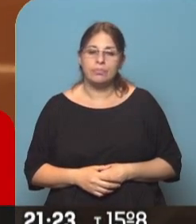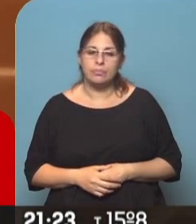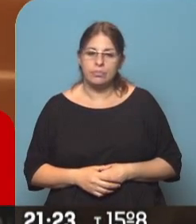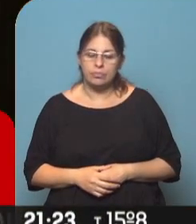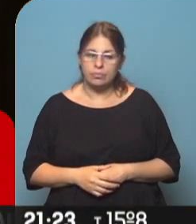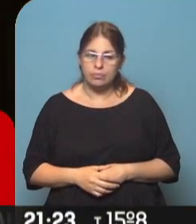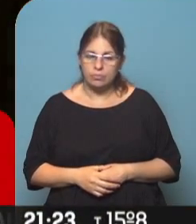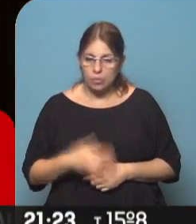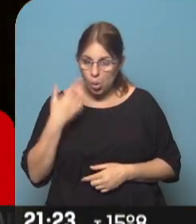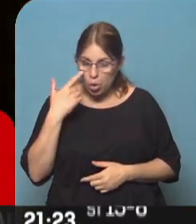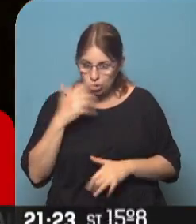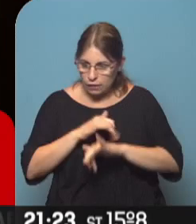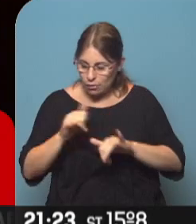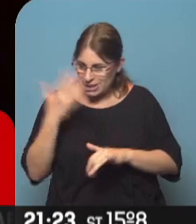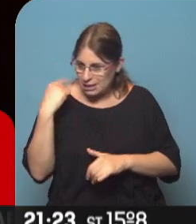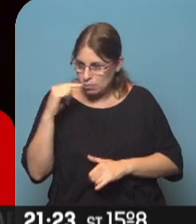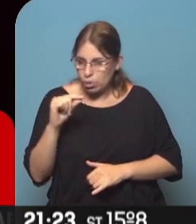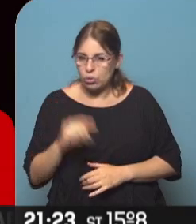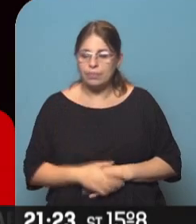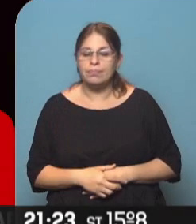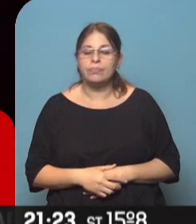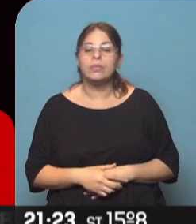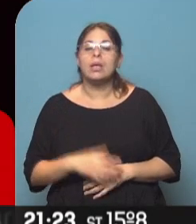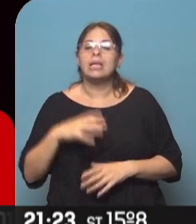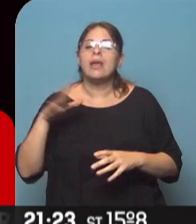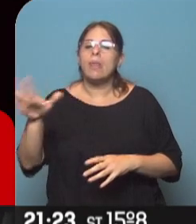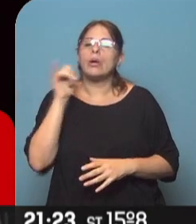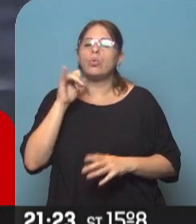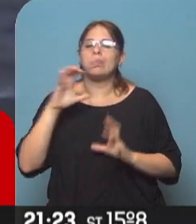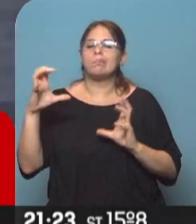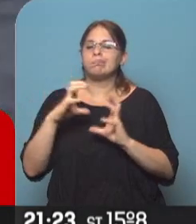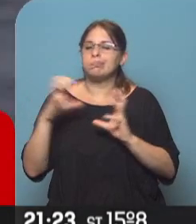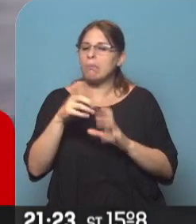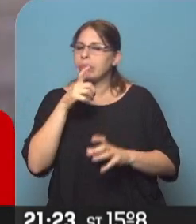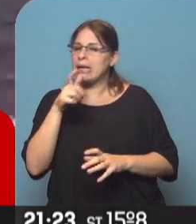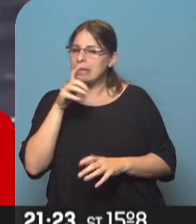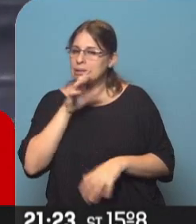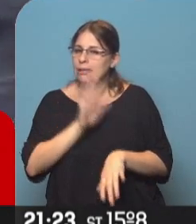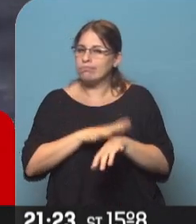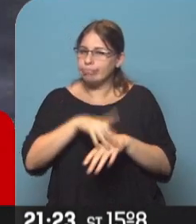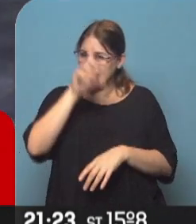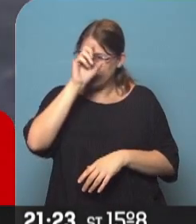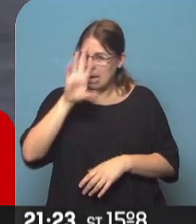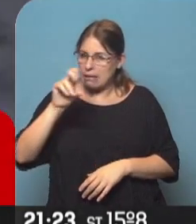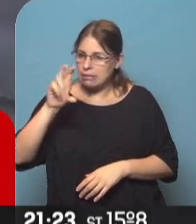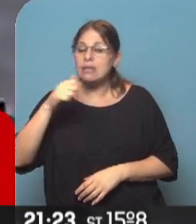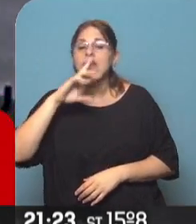se ha conocido esta información, asistentes nada más. Señales detectadas podrían coincidir con las del submarino ARA San Juan.